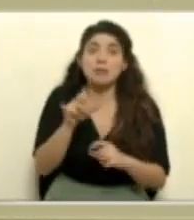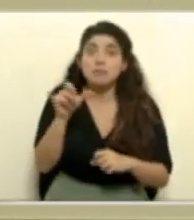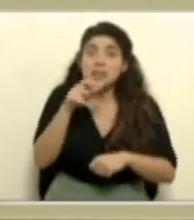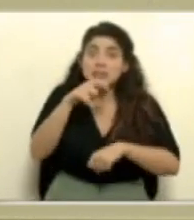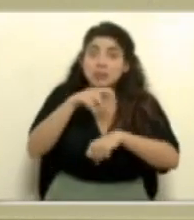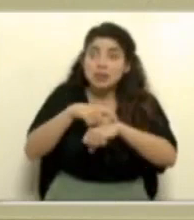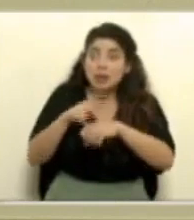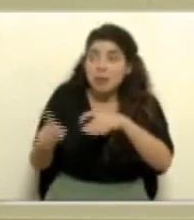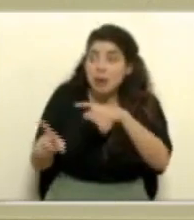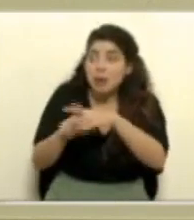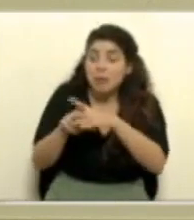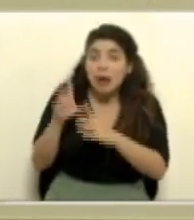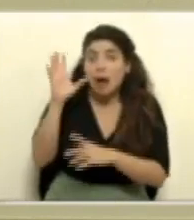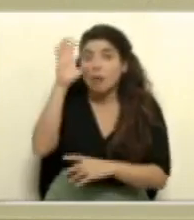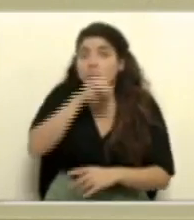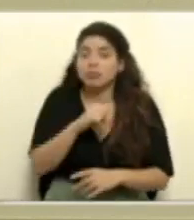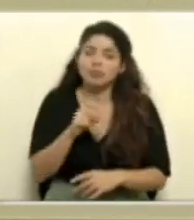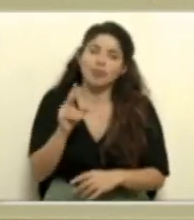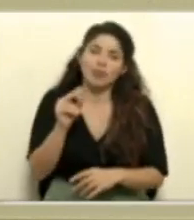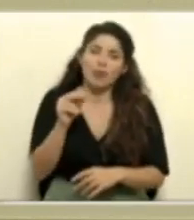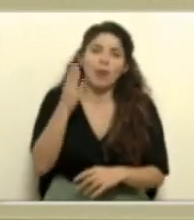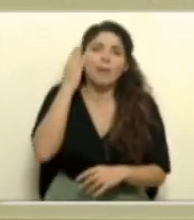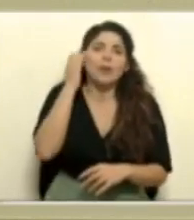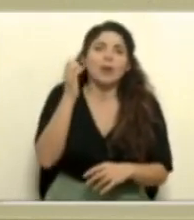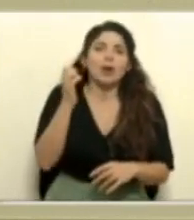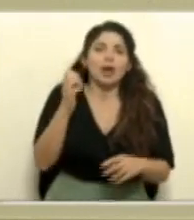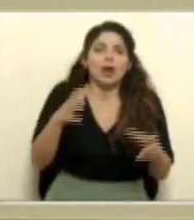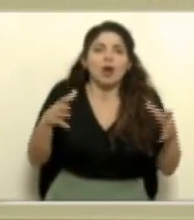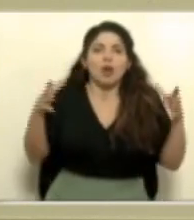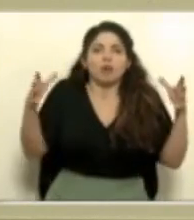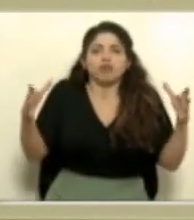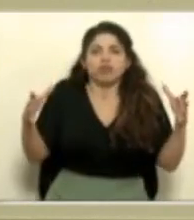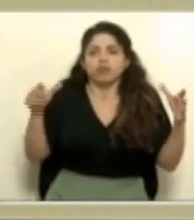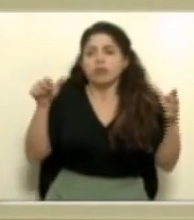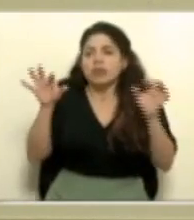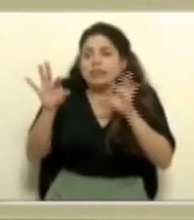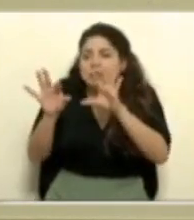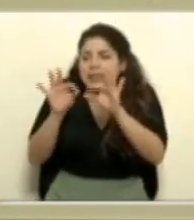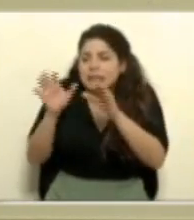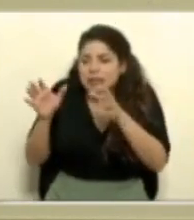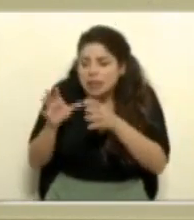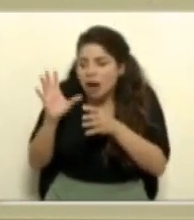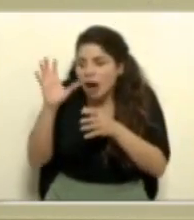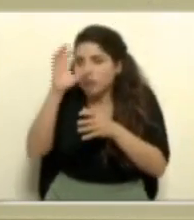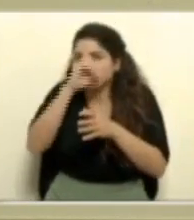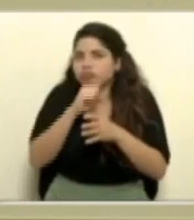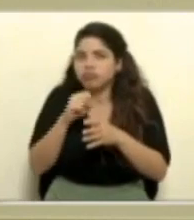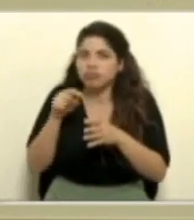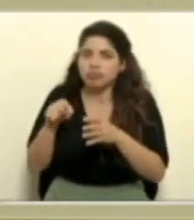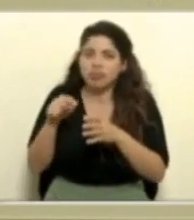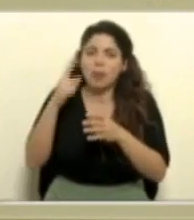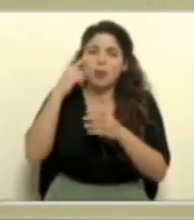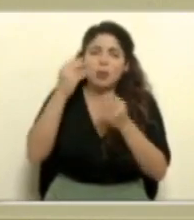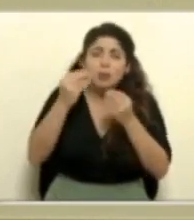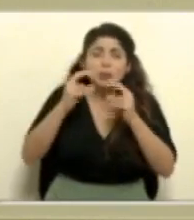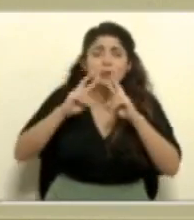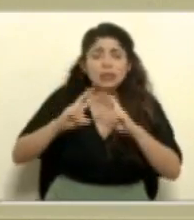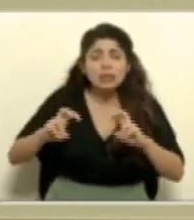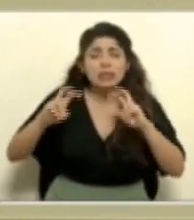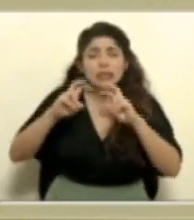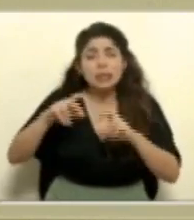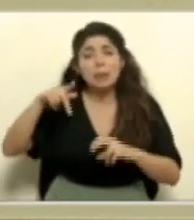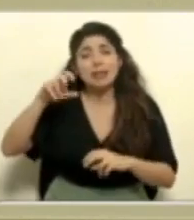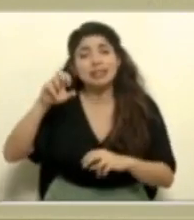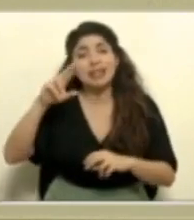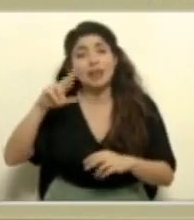ingresa por esa cantidad que es reducida de todas las pruebas que se hacen de